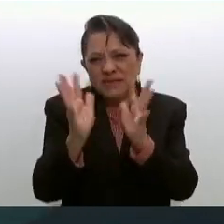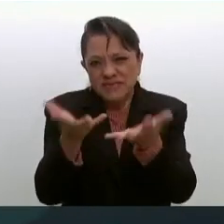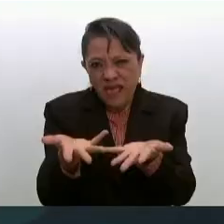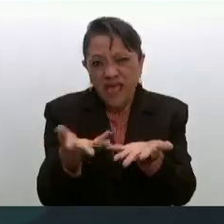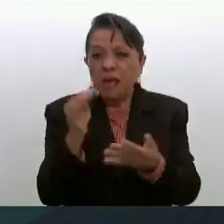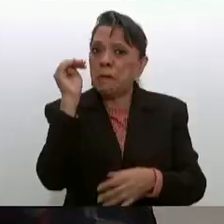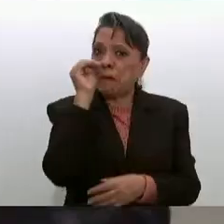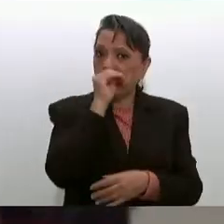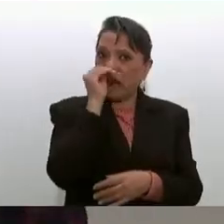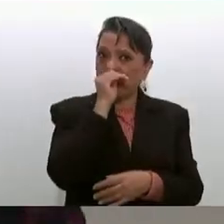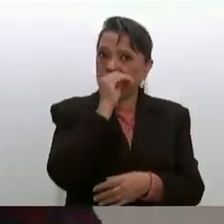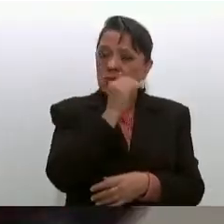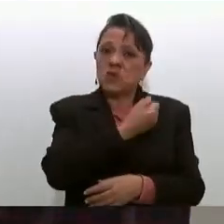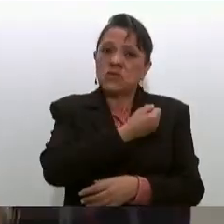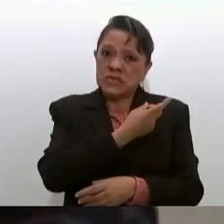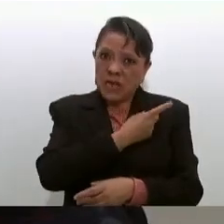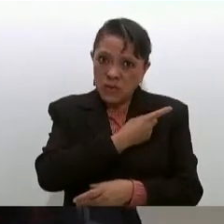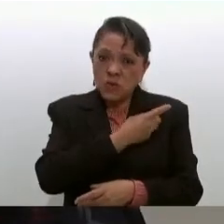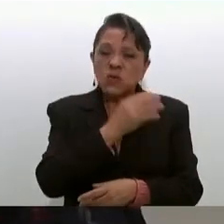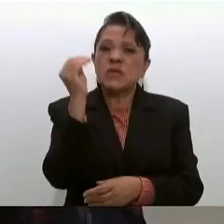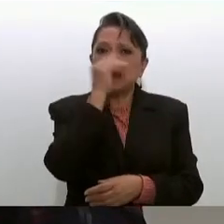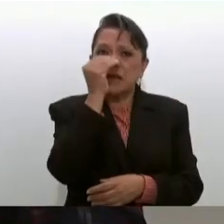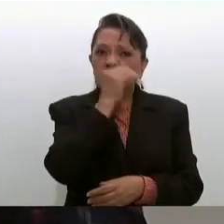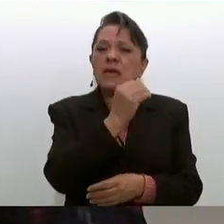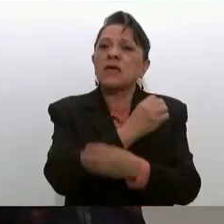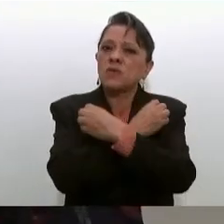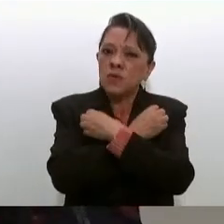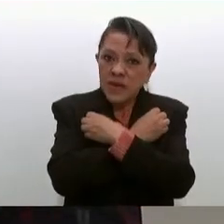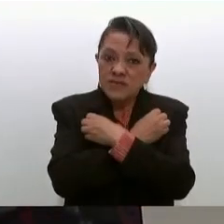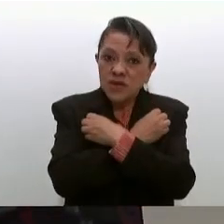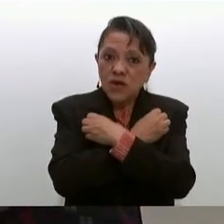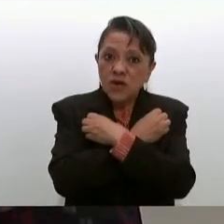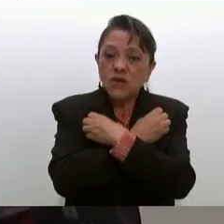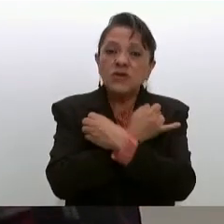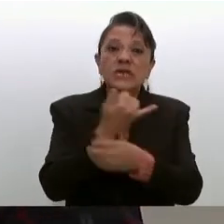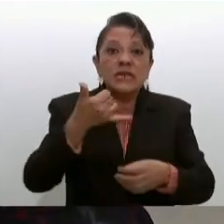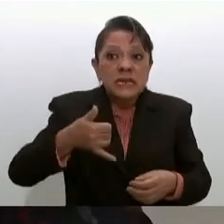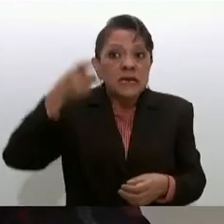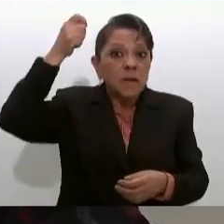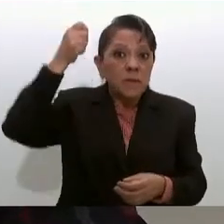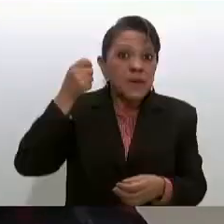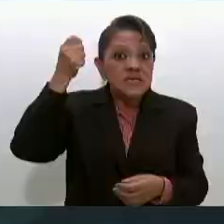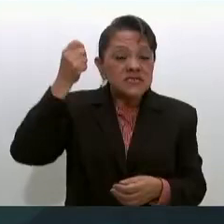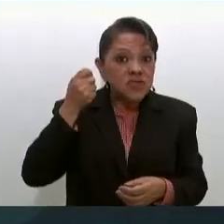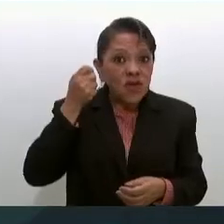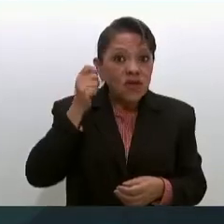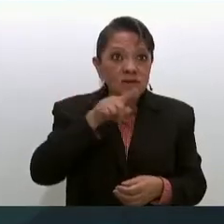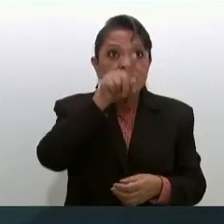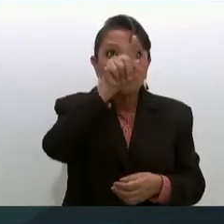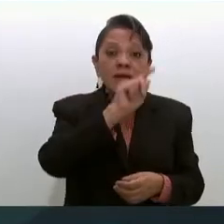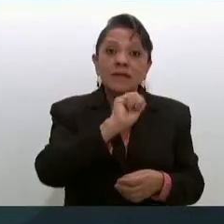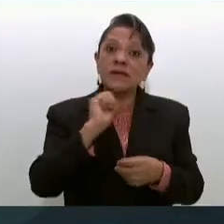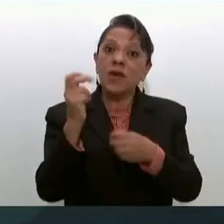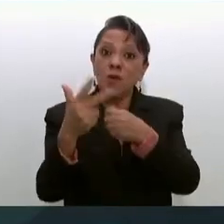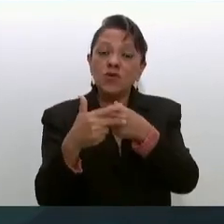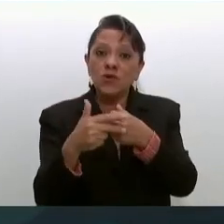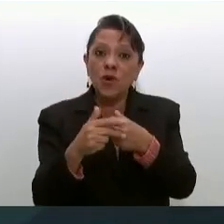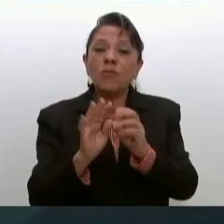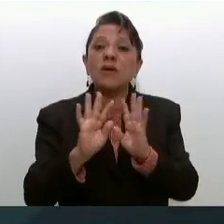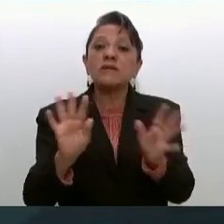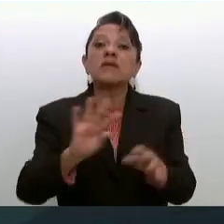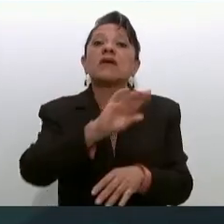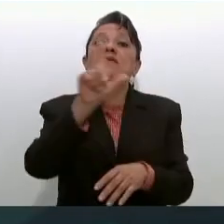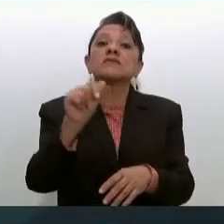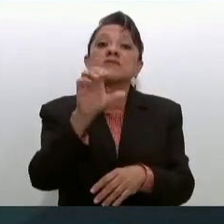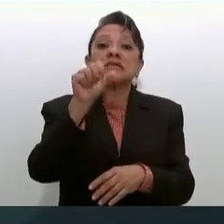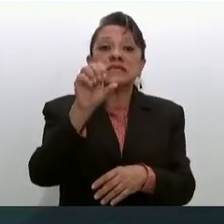gratuidad en la salud la gratuidad en la educación y la pensión allá después de los 65